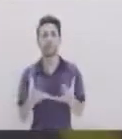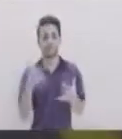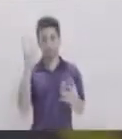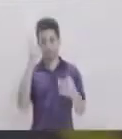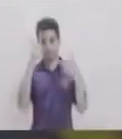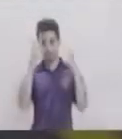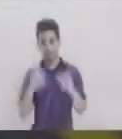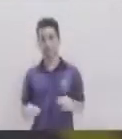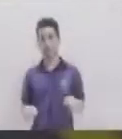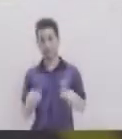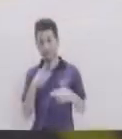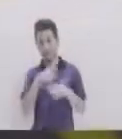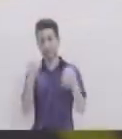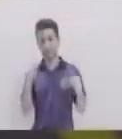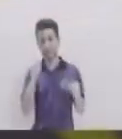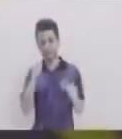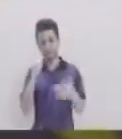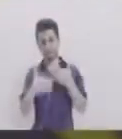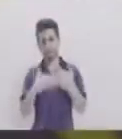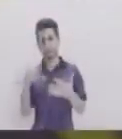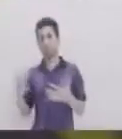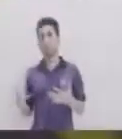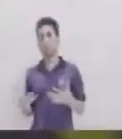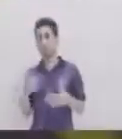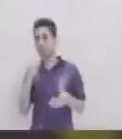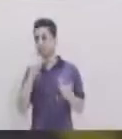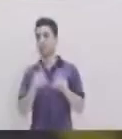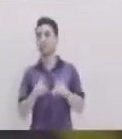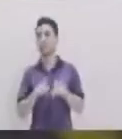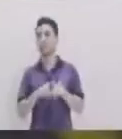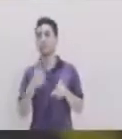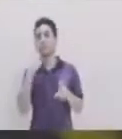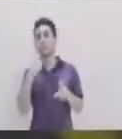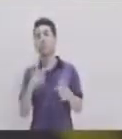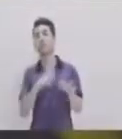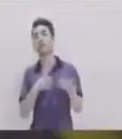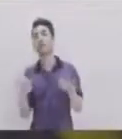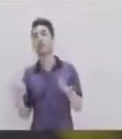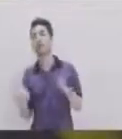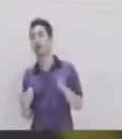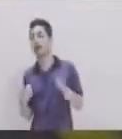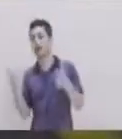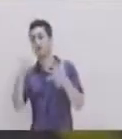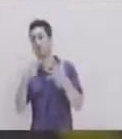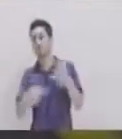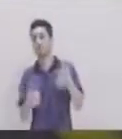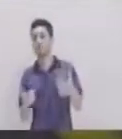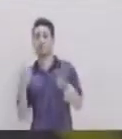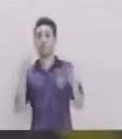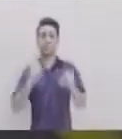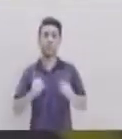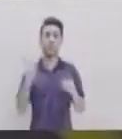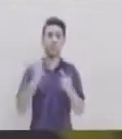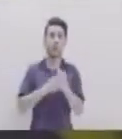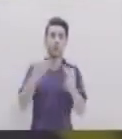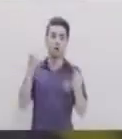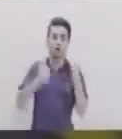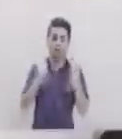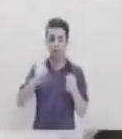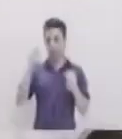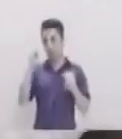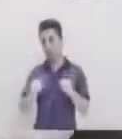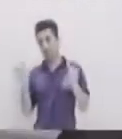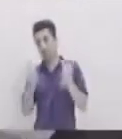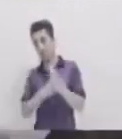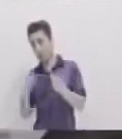persona ¿Verdad? Y hacerlo entretenidamente ¿Verdad? Poner también A prueba Por ejemplo Objetos Probamos con los carritos Probamos con el dado